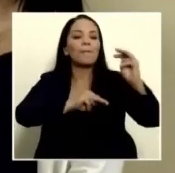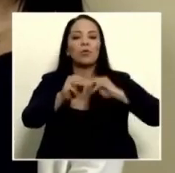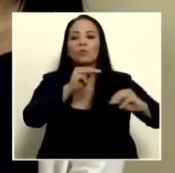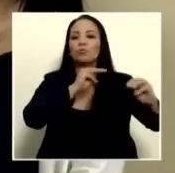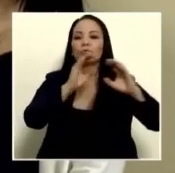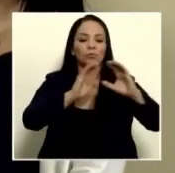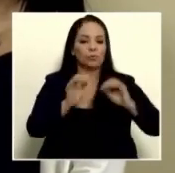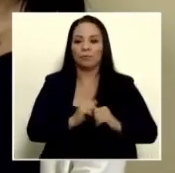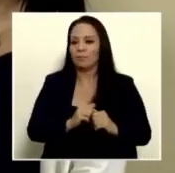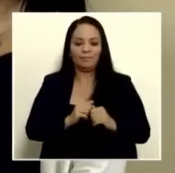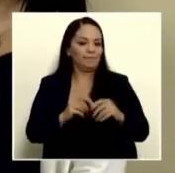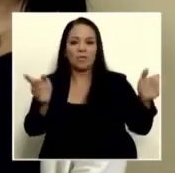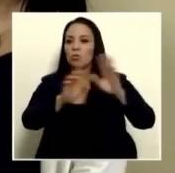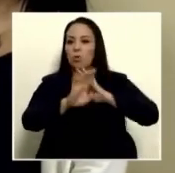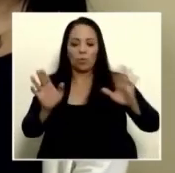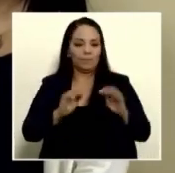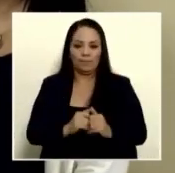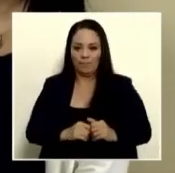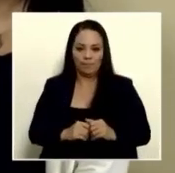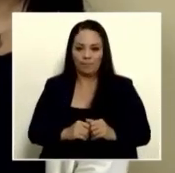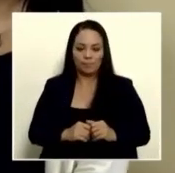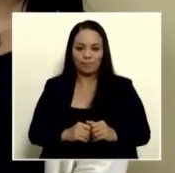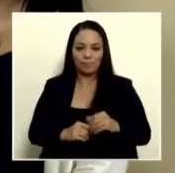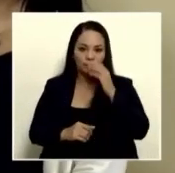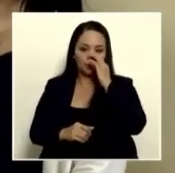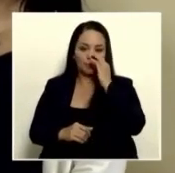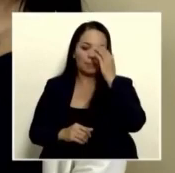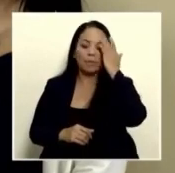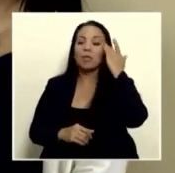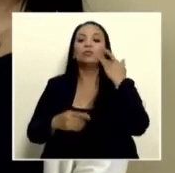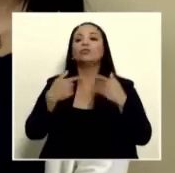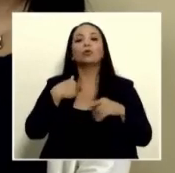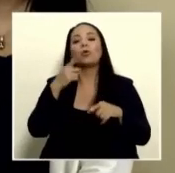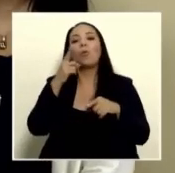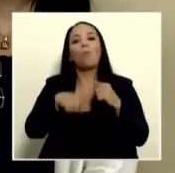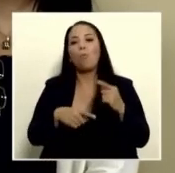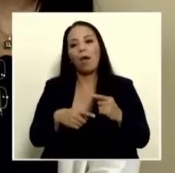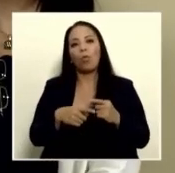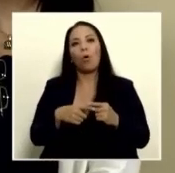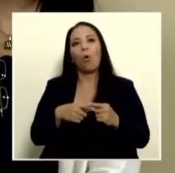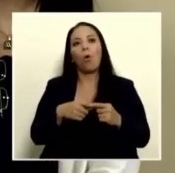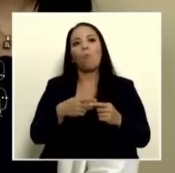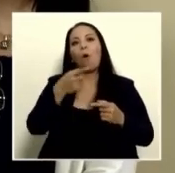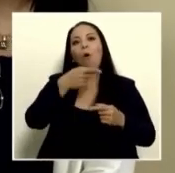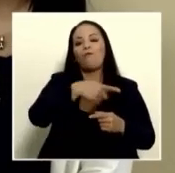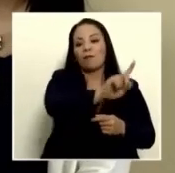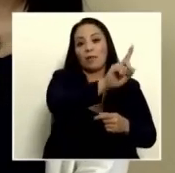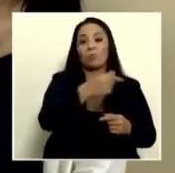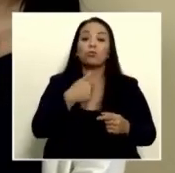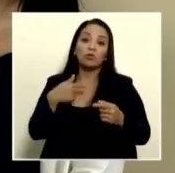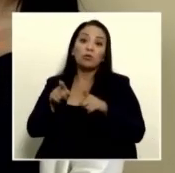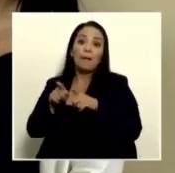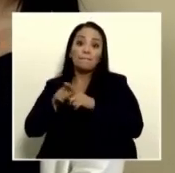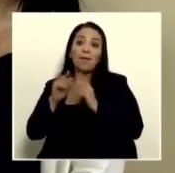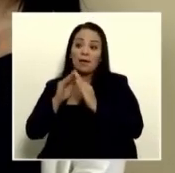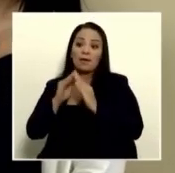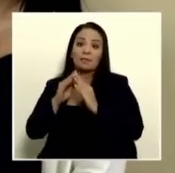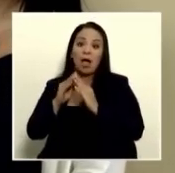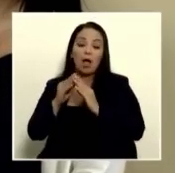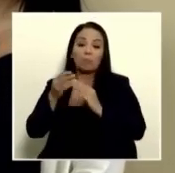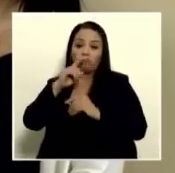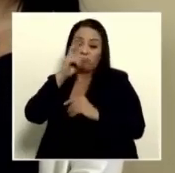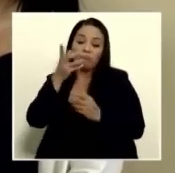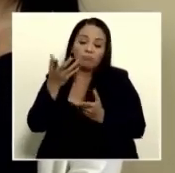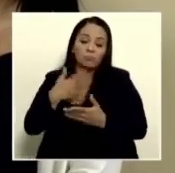económicos sería escupir para arriba porque gracias a Dios yo vivo en uno de esos condominios también